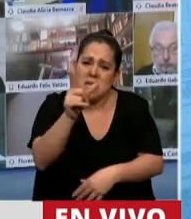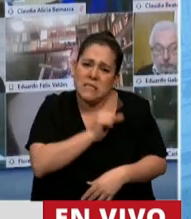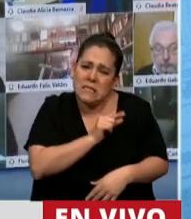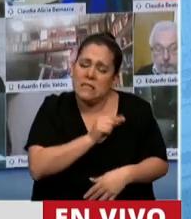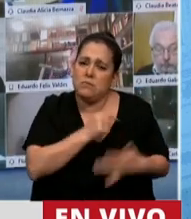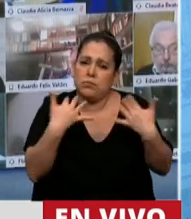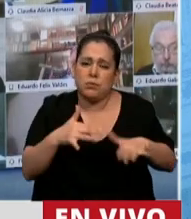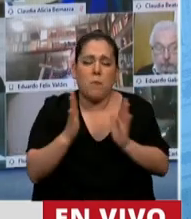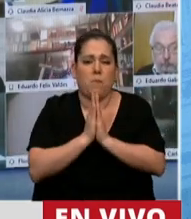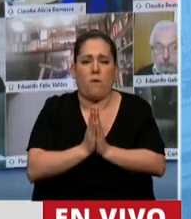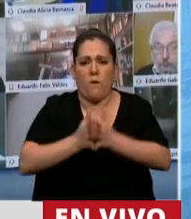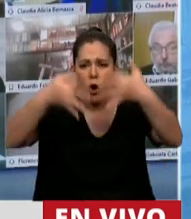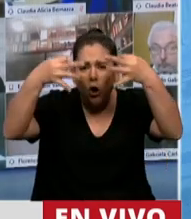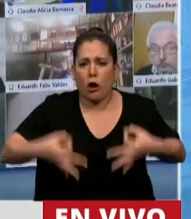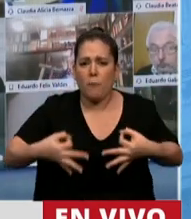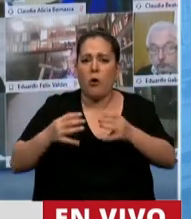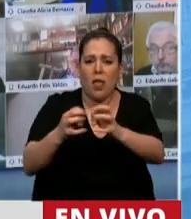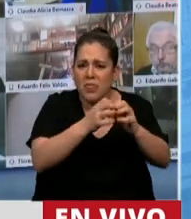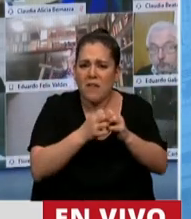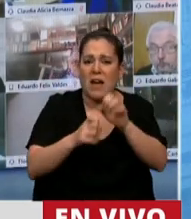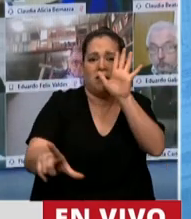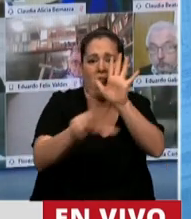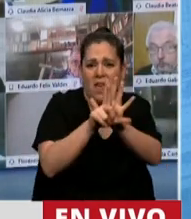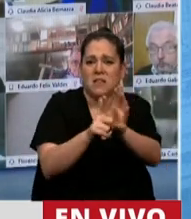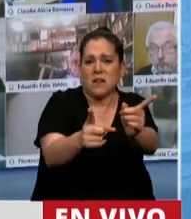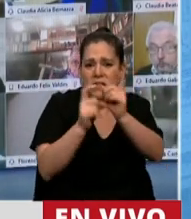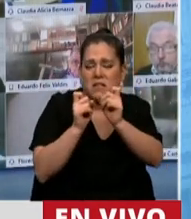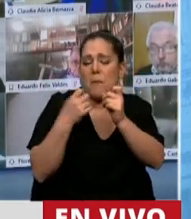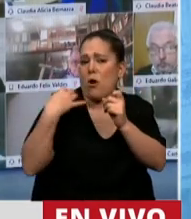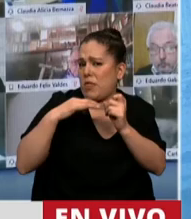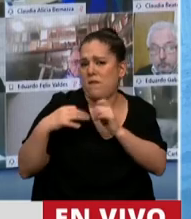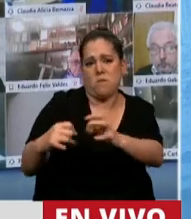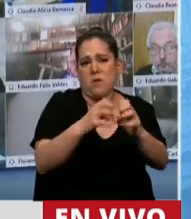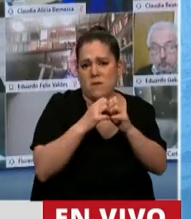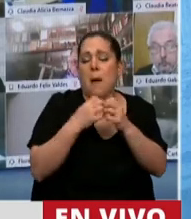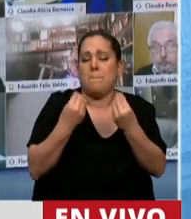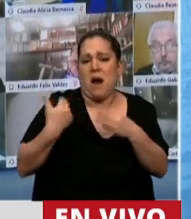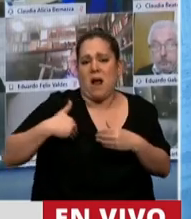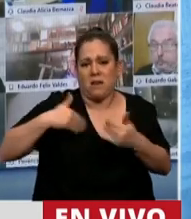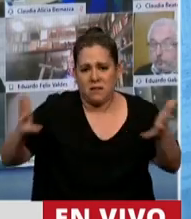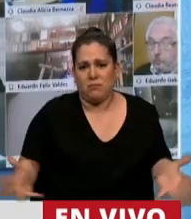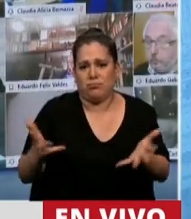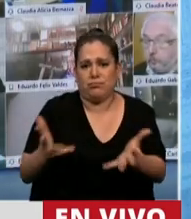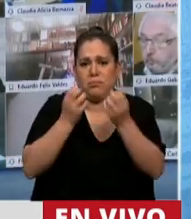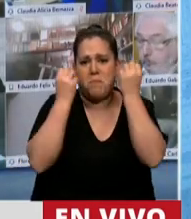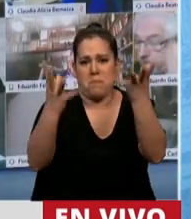avancemos como corresponde en el debate de las leyes que necesitamos para poder a la Argentina de pie. Muchas gracias.